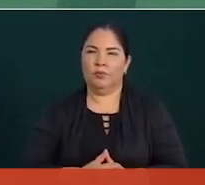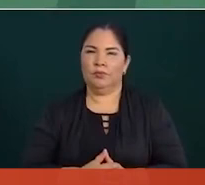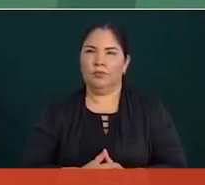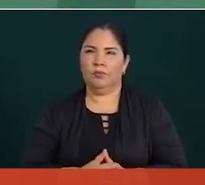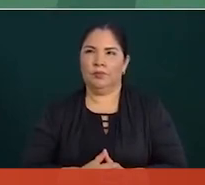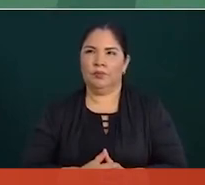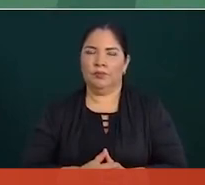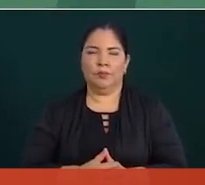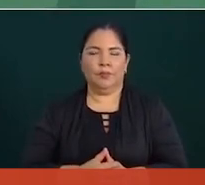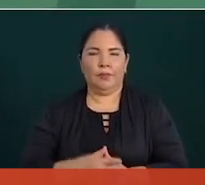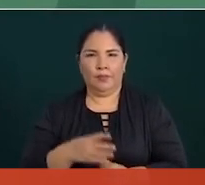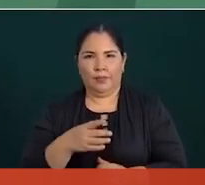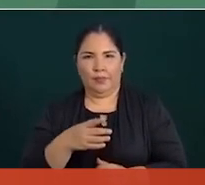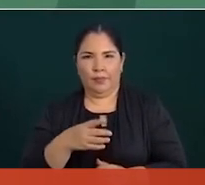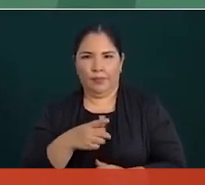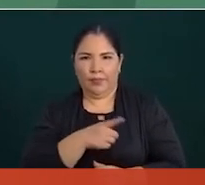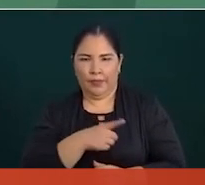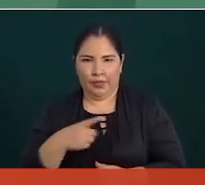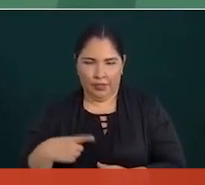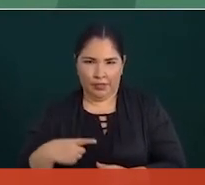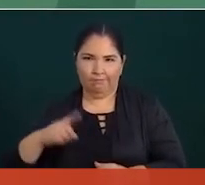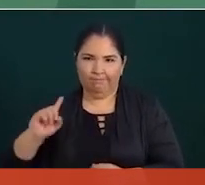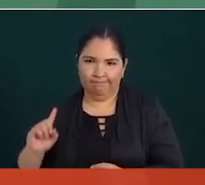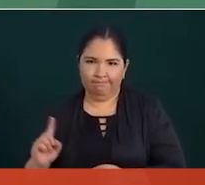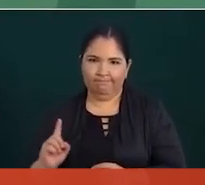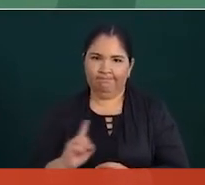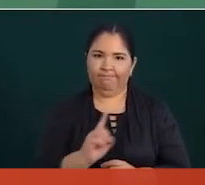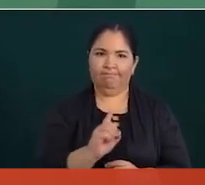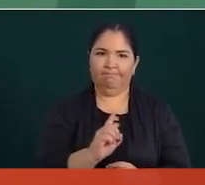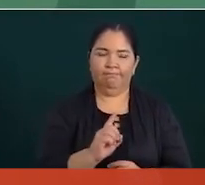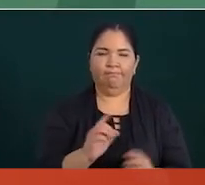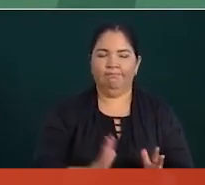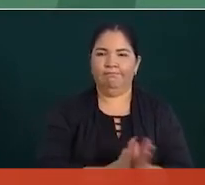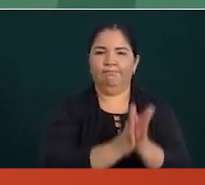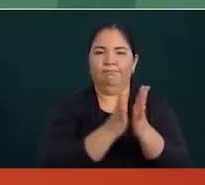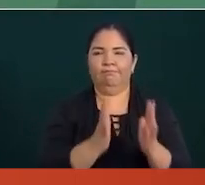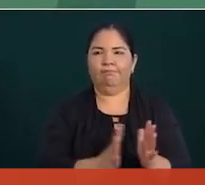tenemos que ir a participar